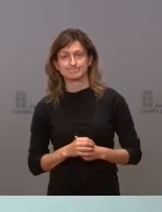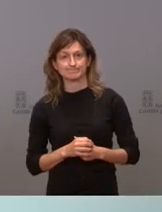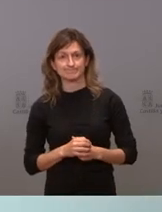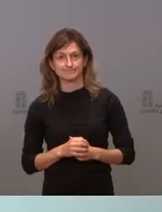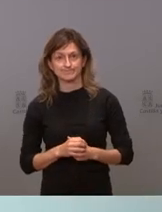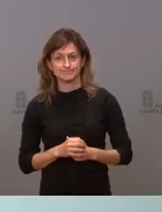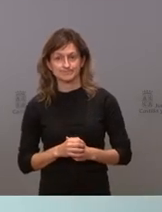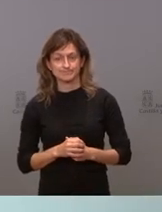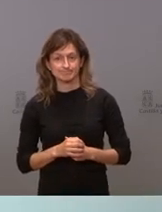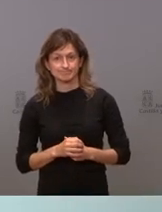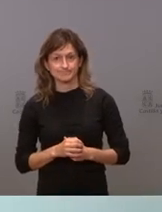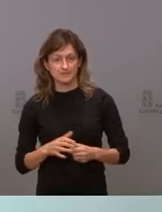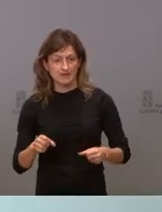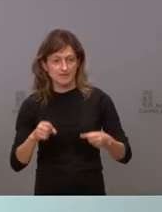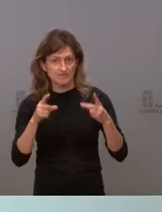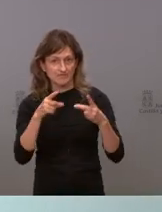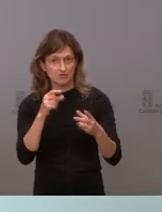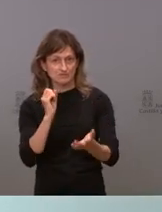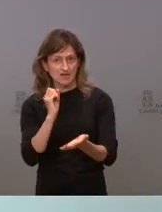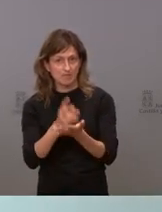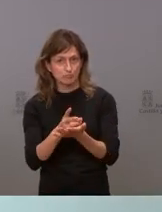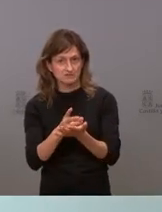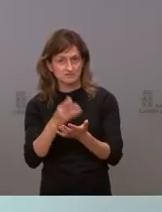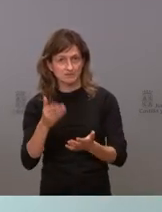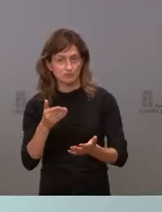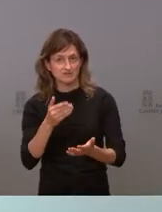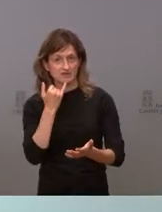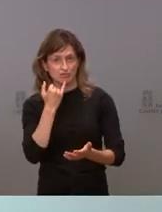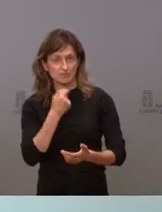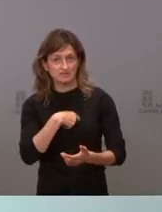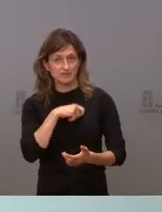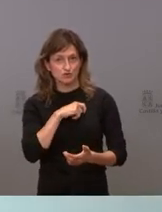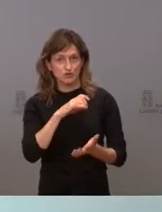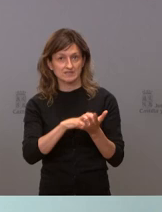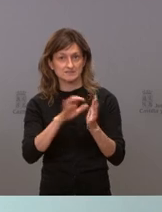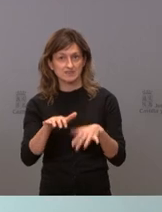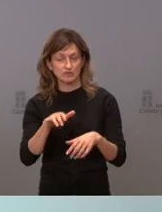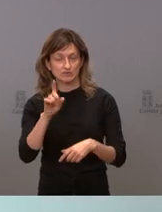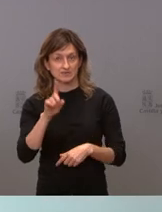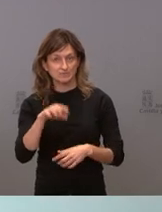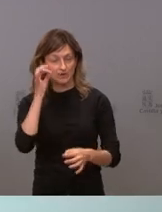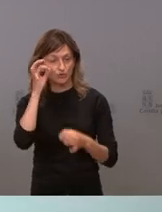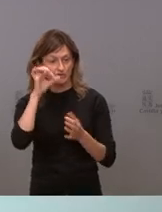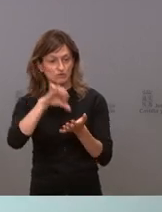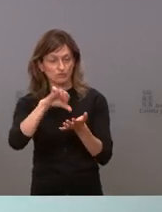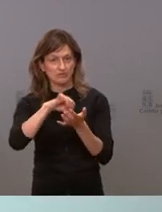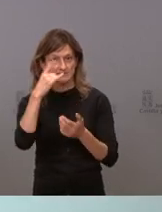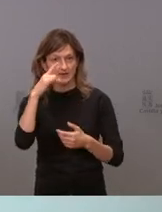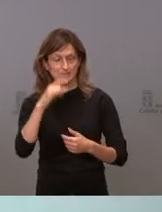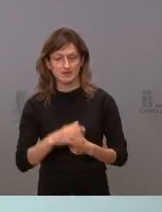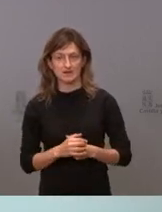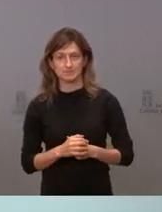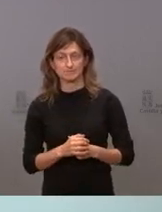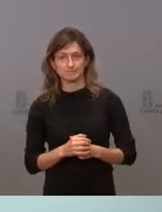que es una gran apuesta por el español en Castilla y León y en concreto en la ciudad de Salamanca